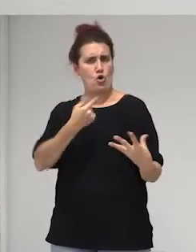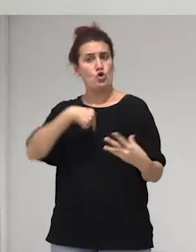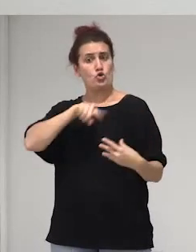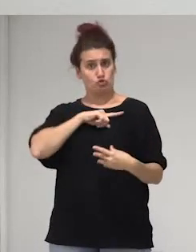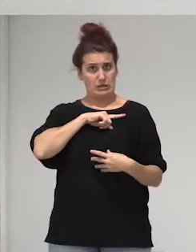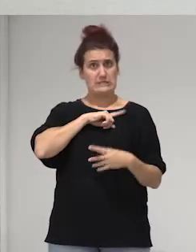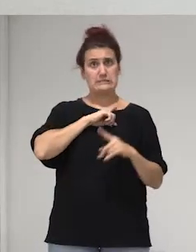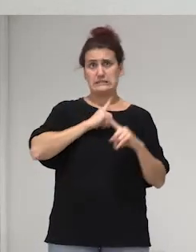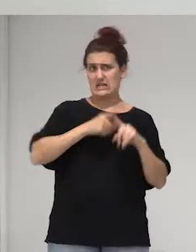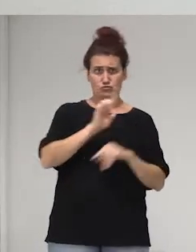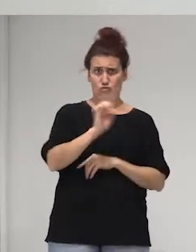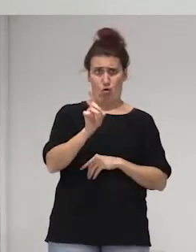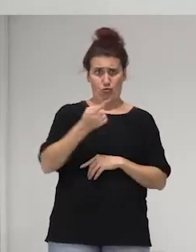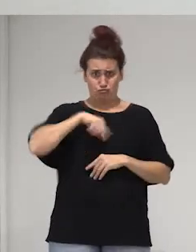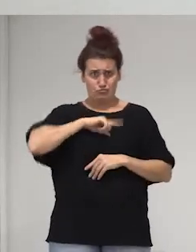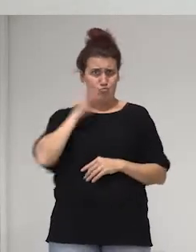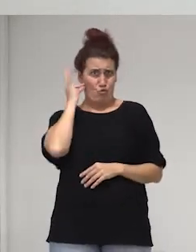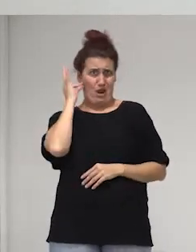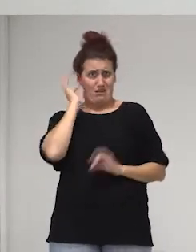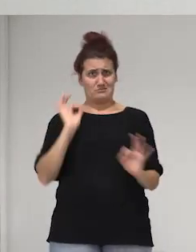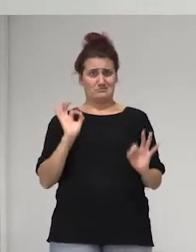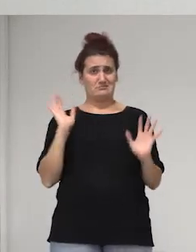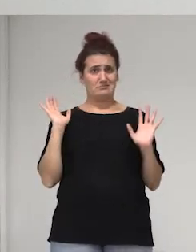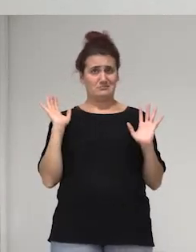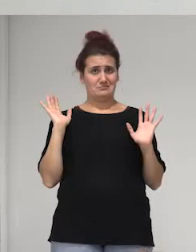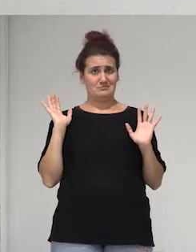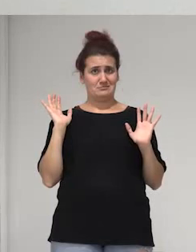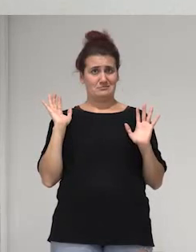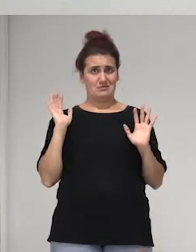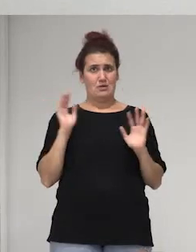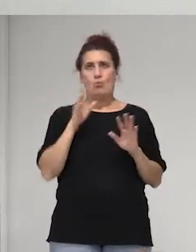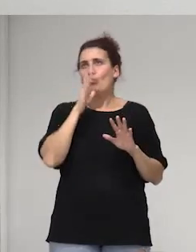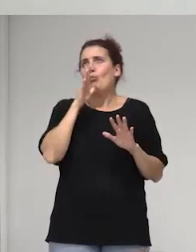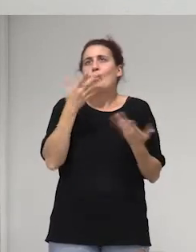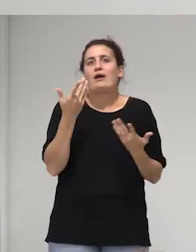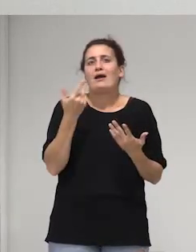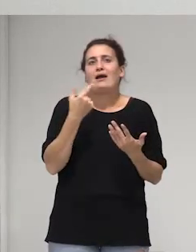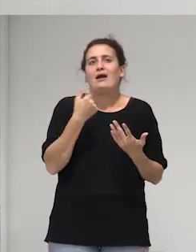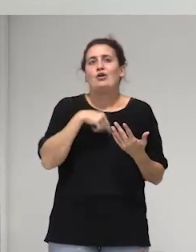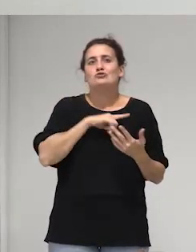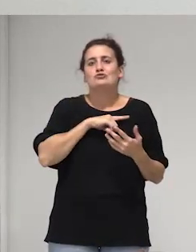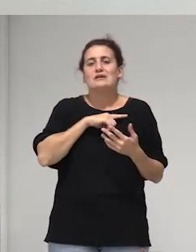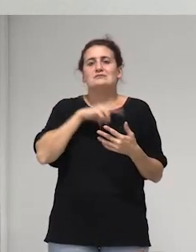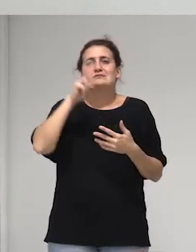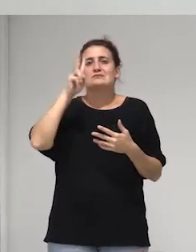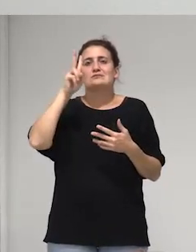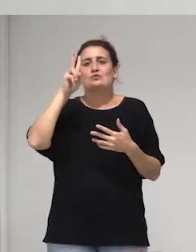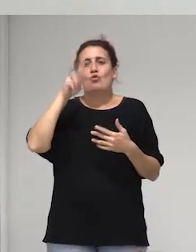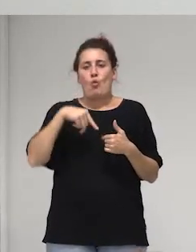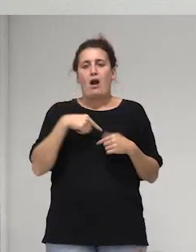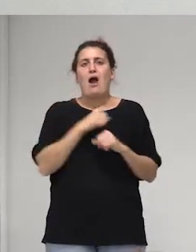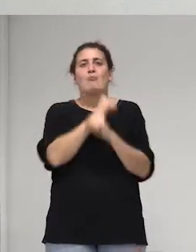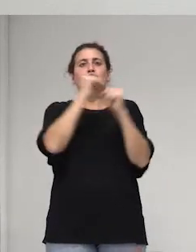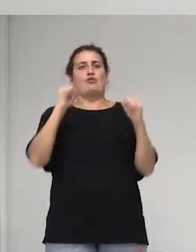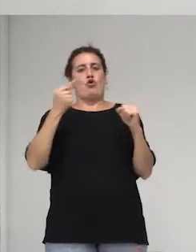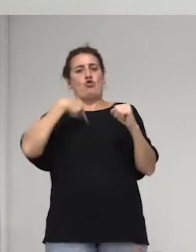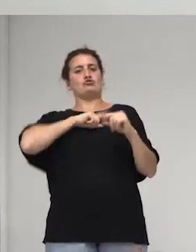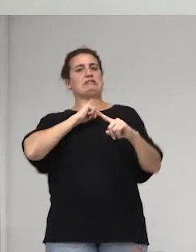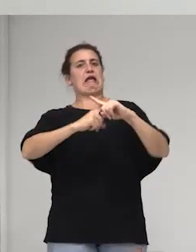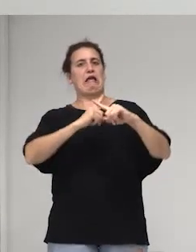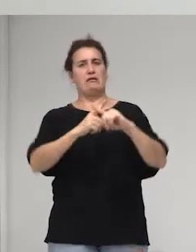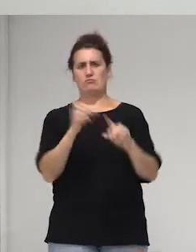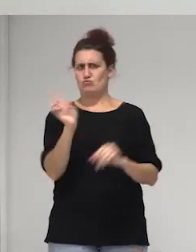gays nosotras somos mujeres y bueno porque nunca fuimos al menos nunca nos nos posicionamos desde el ser gay